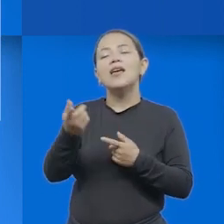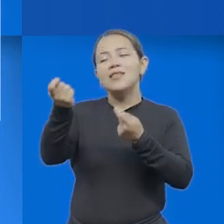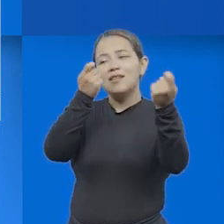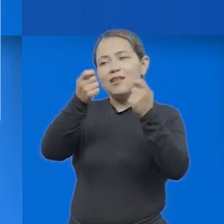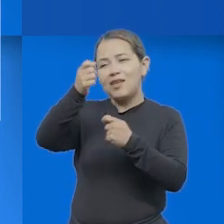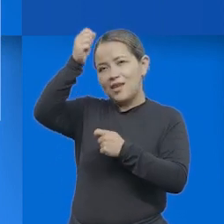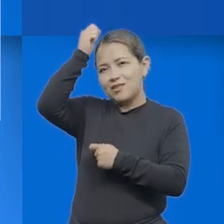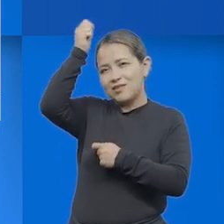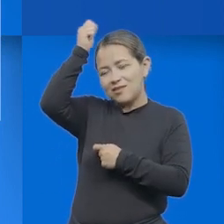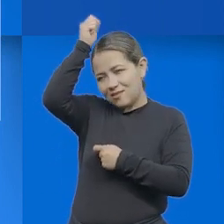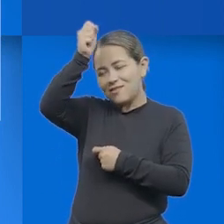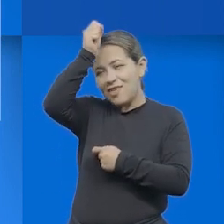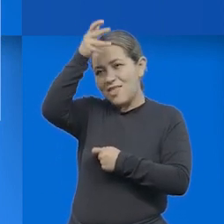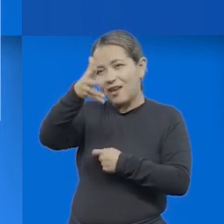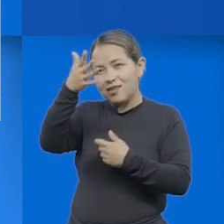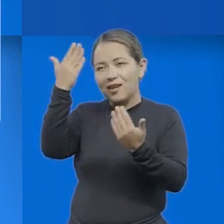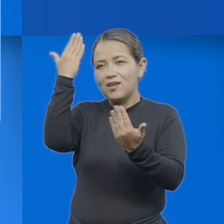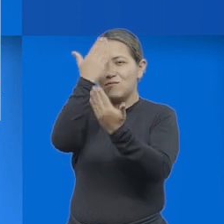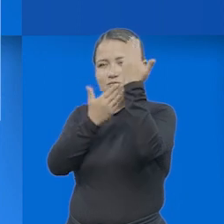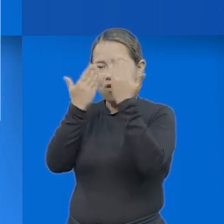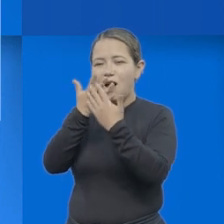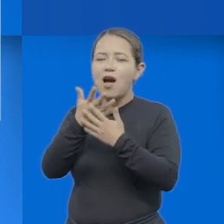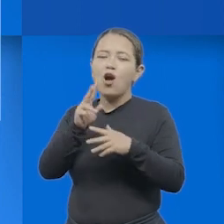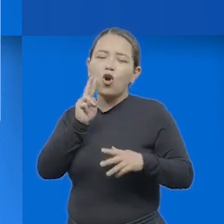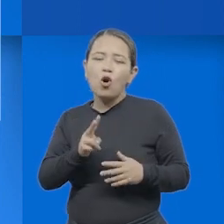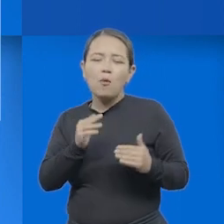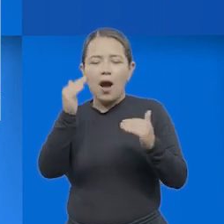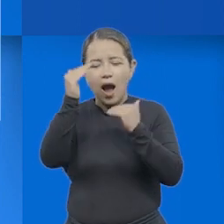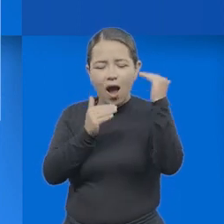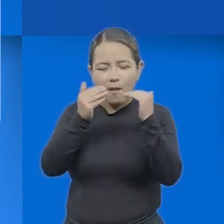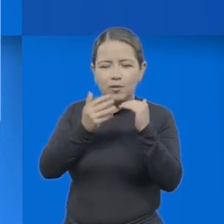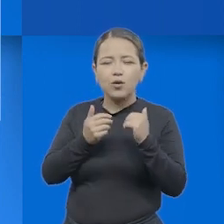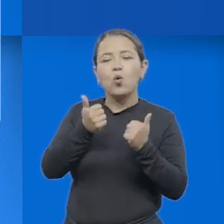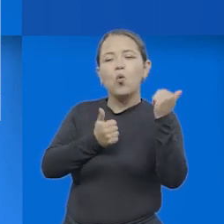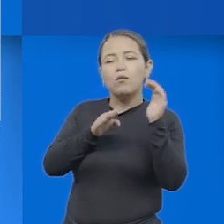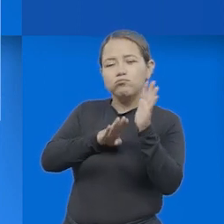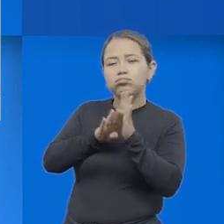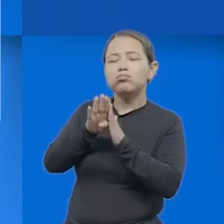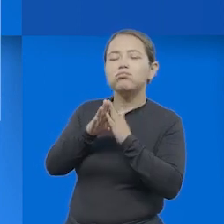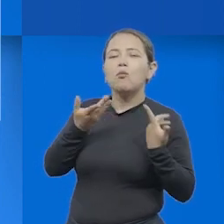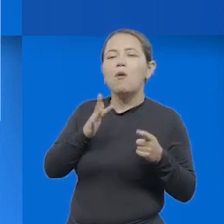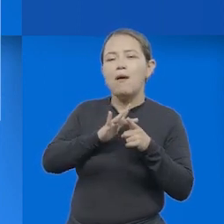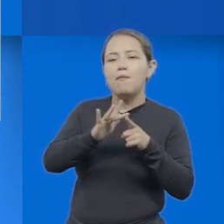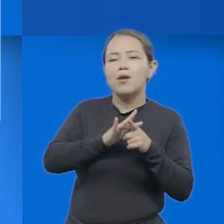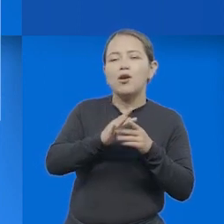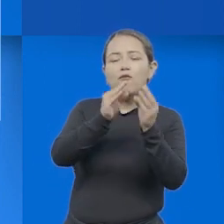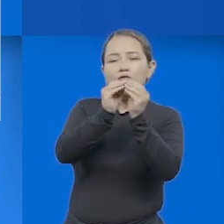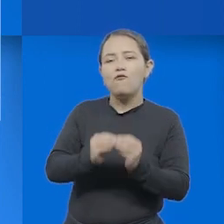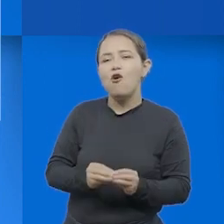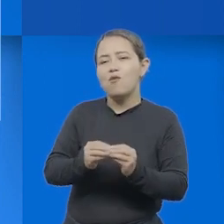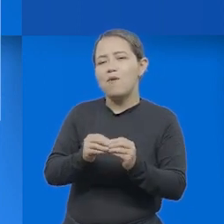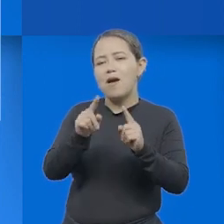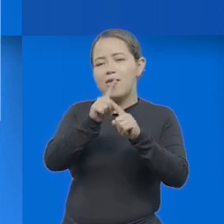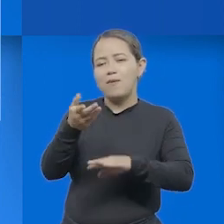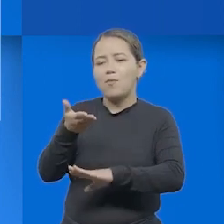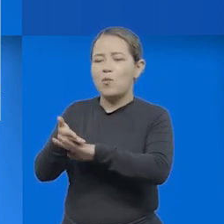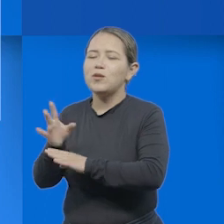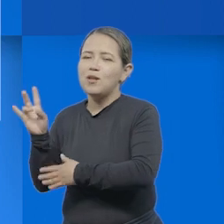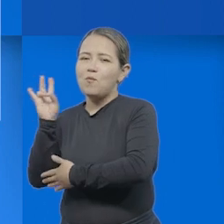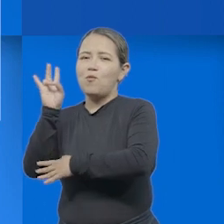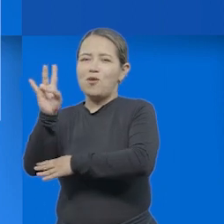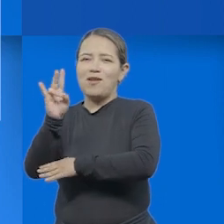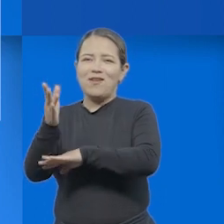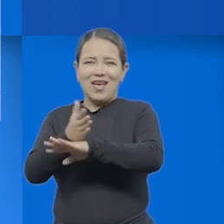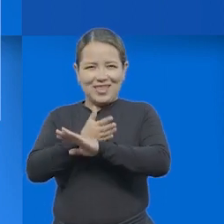Estrategias metadidácticas, definir los factores de competencia y procesos a desarrollar, aplicar el modelo de producción textual